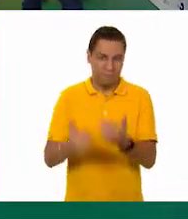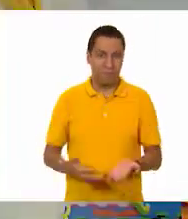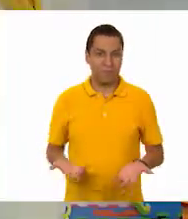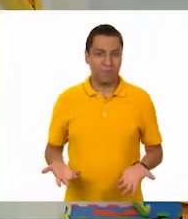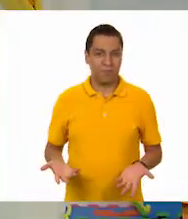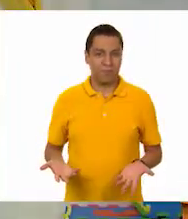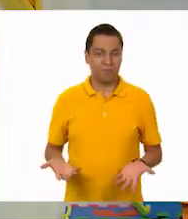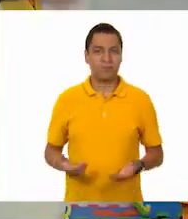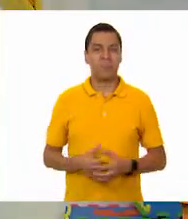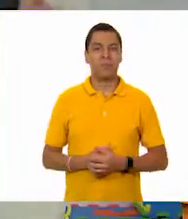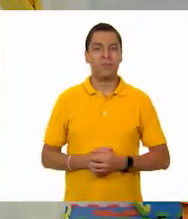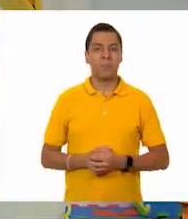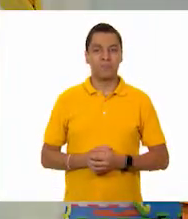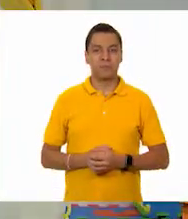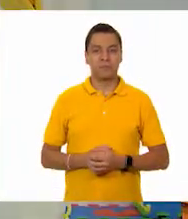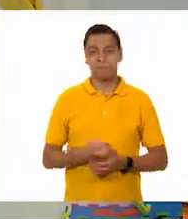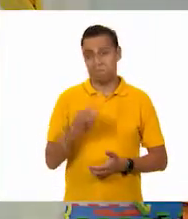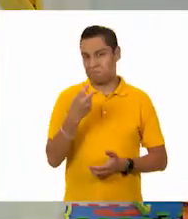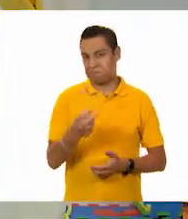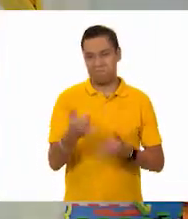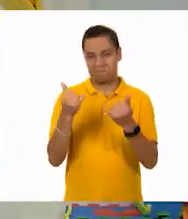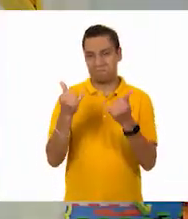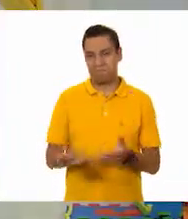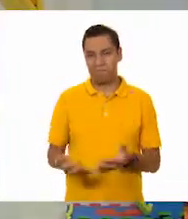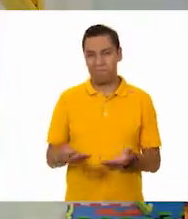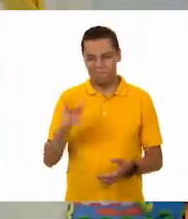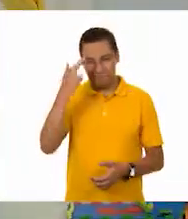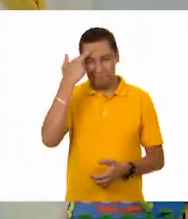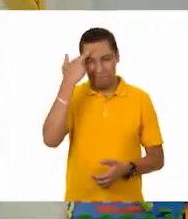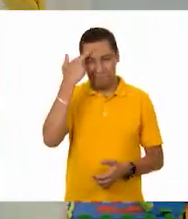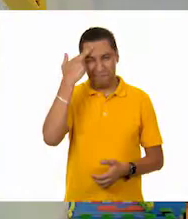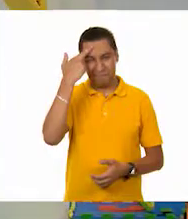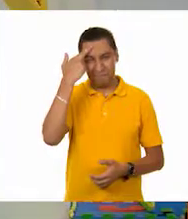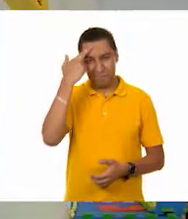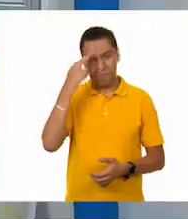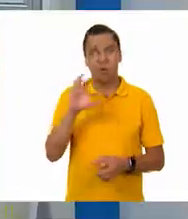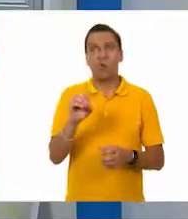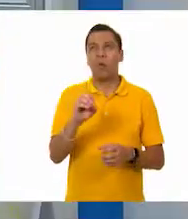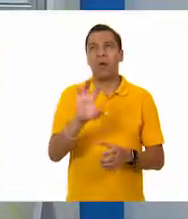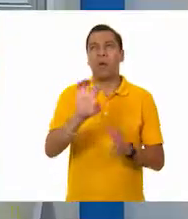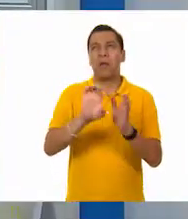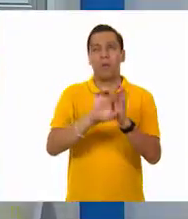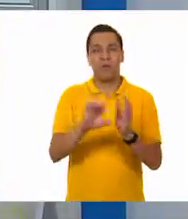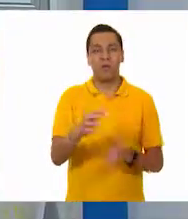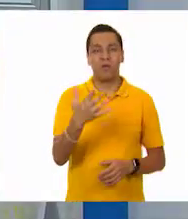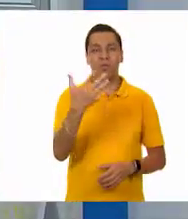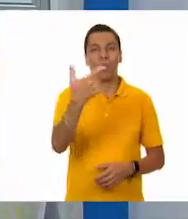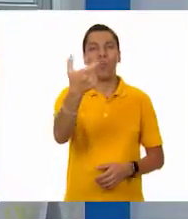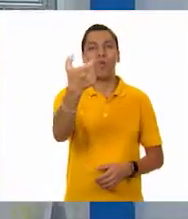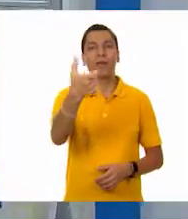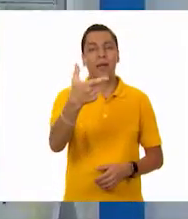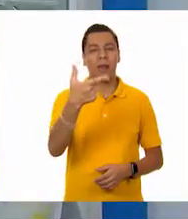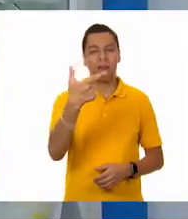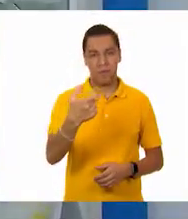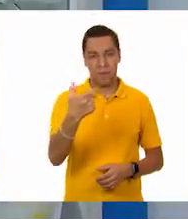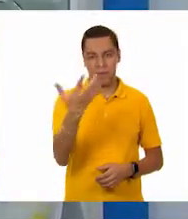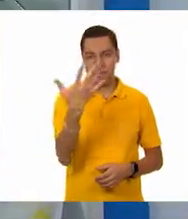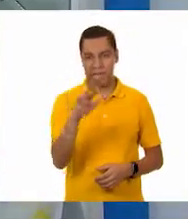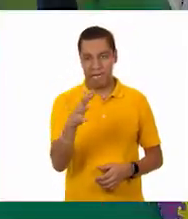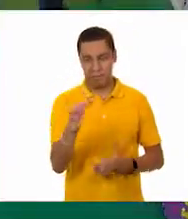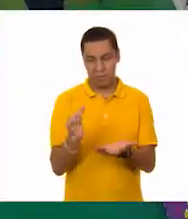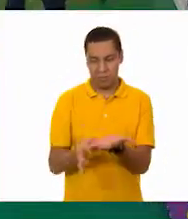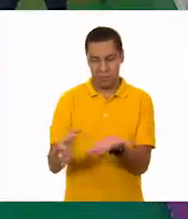puede que haya pesado un poquito más. Mucho más. Exacto. Podríamos haber puesto monedas de 10 pesos y no es lo mismo que poner siete monedas de un peso.